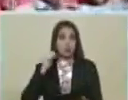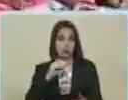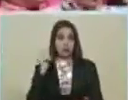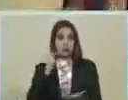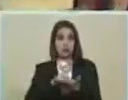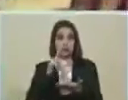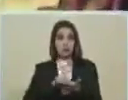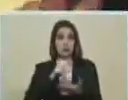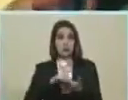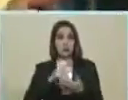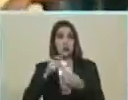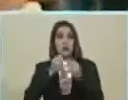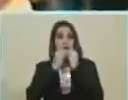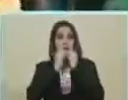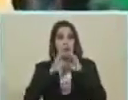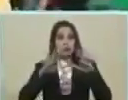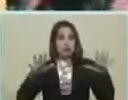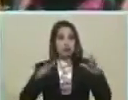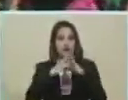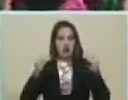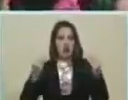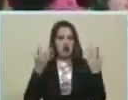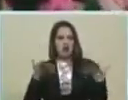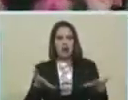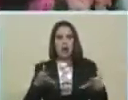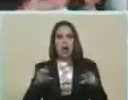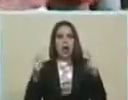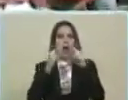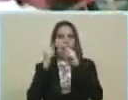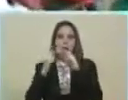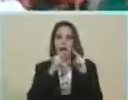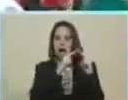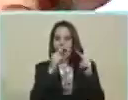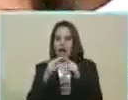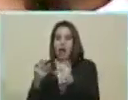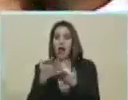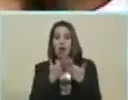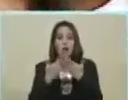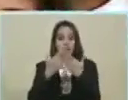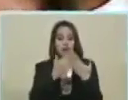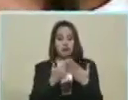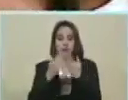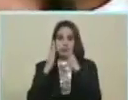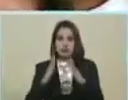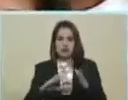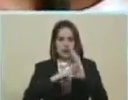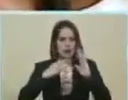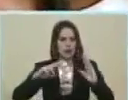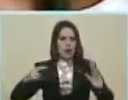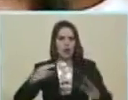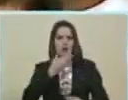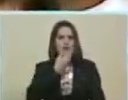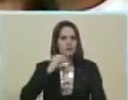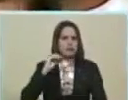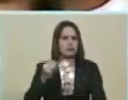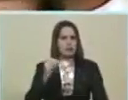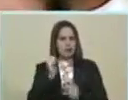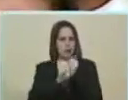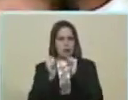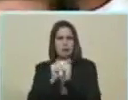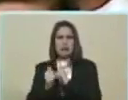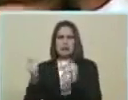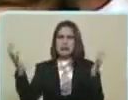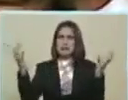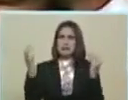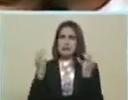Venezolana Que se expresa En todos los sectores Aquí hay jóvenes Estudiantes Jóvenes Recreadores Jóvenes Deportistas